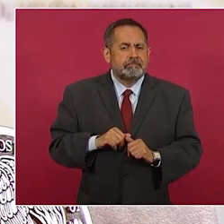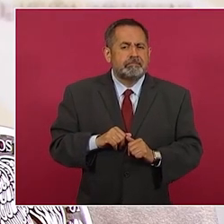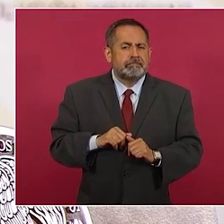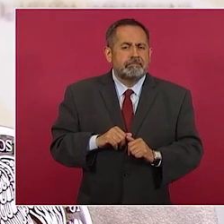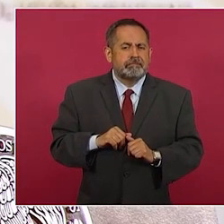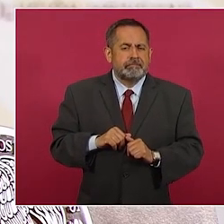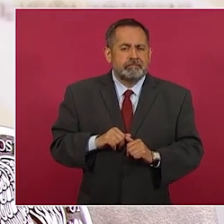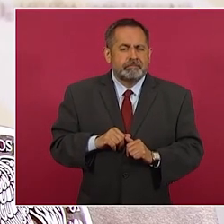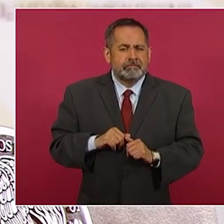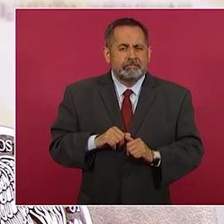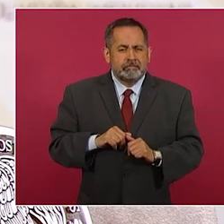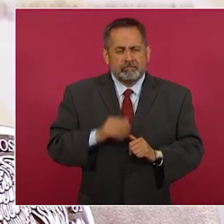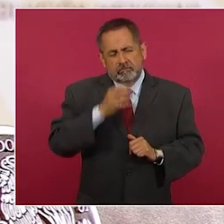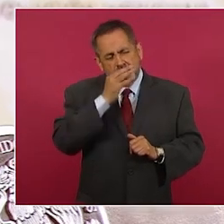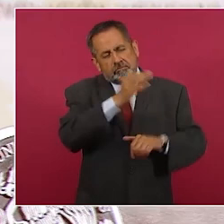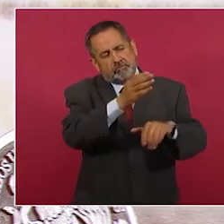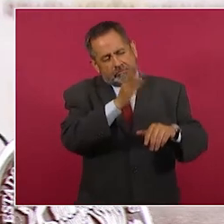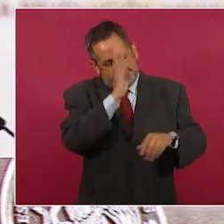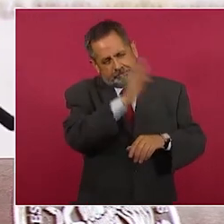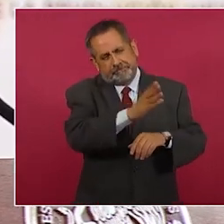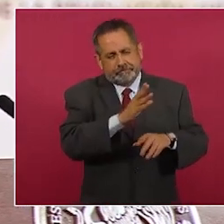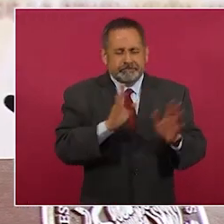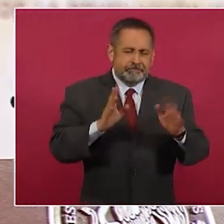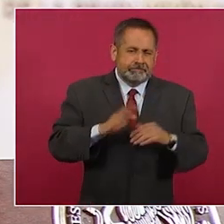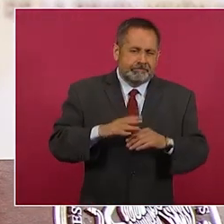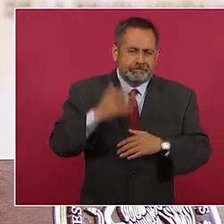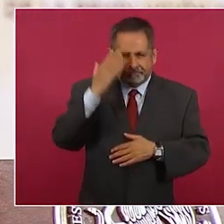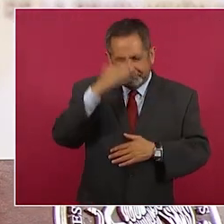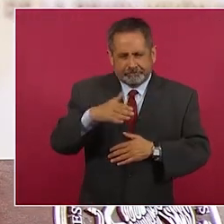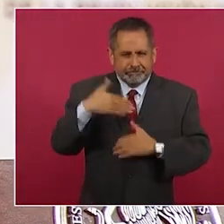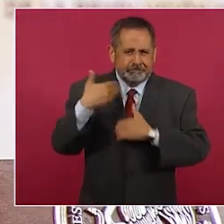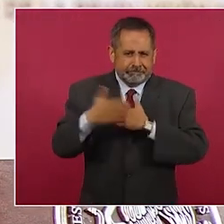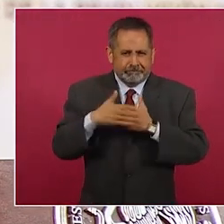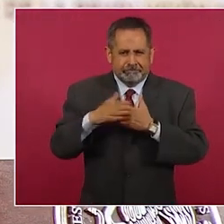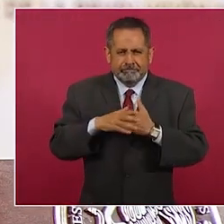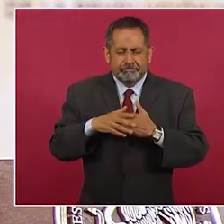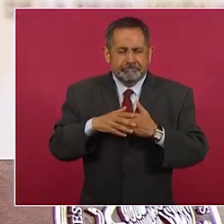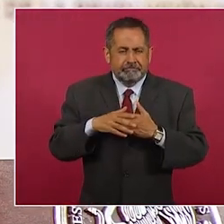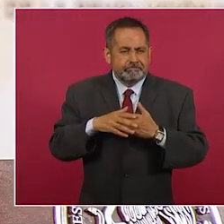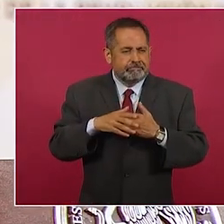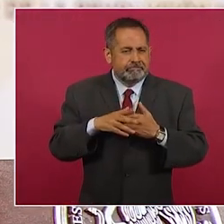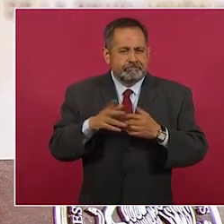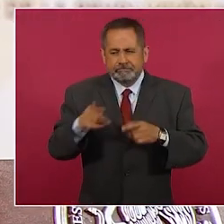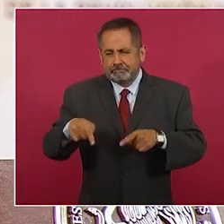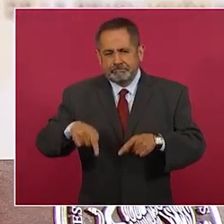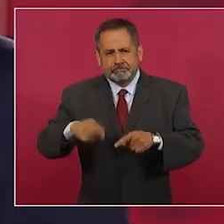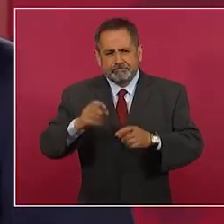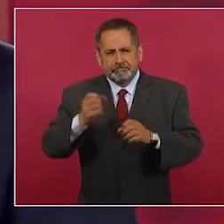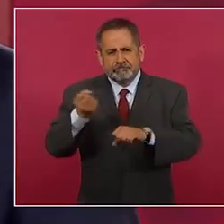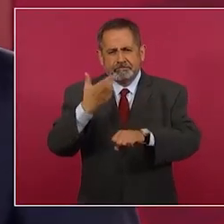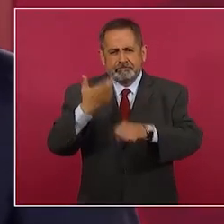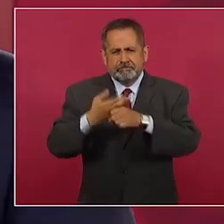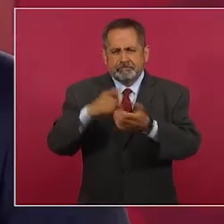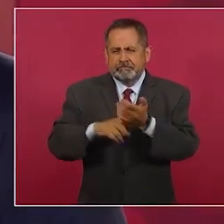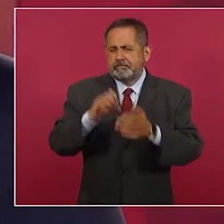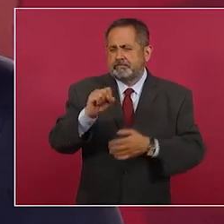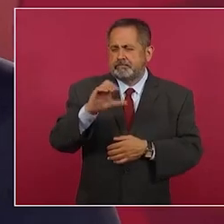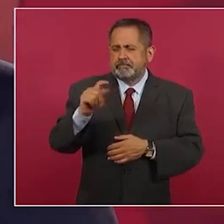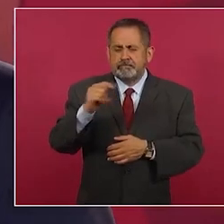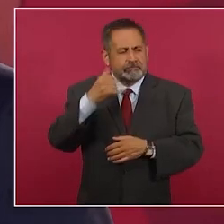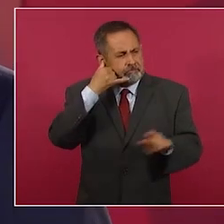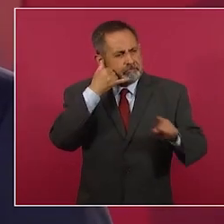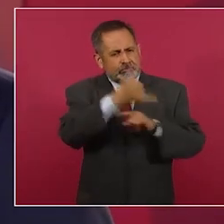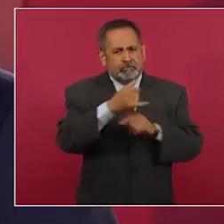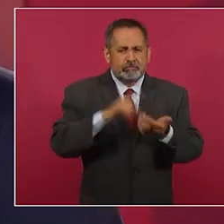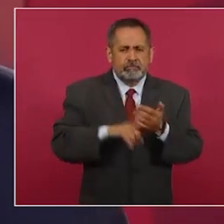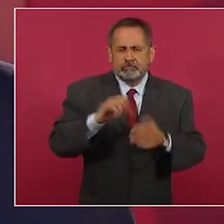por este conducto aunque seguramente le van a hablar o el secretario de comunicaciones o el secretario de